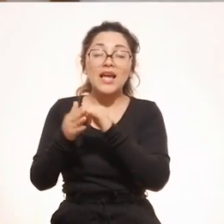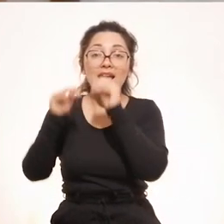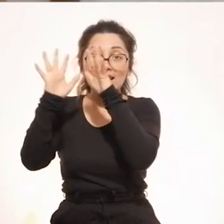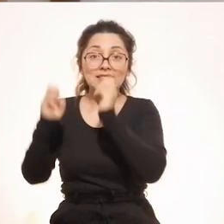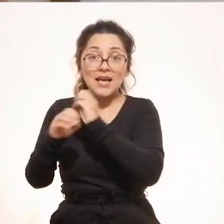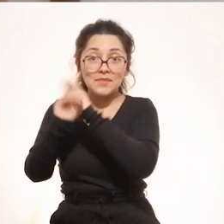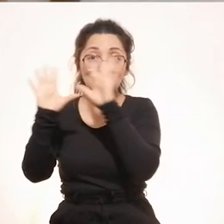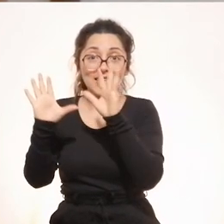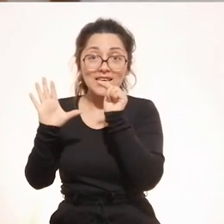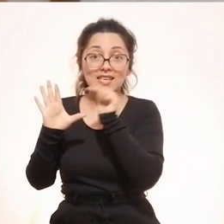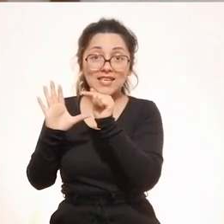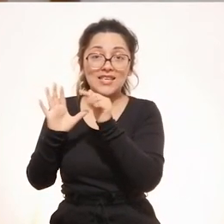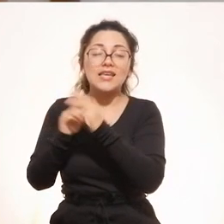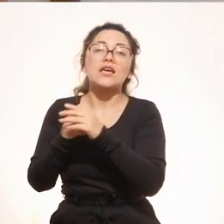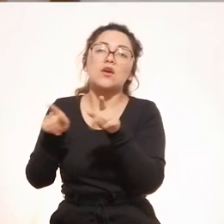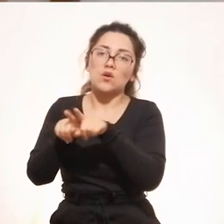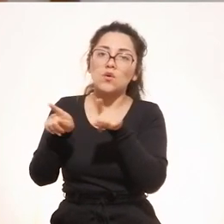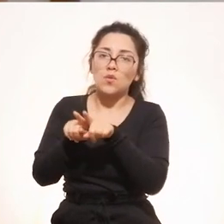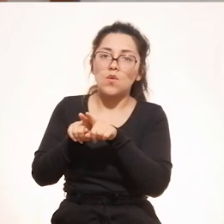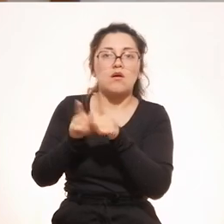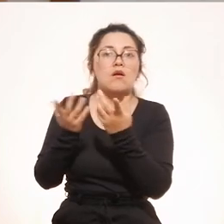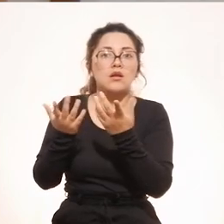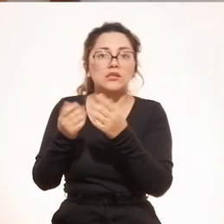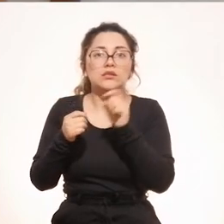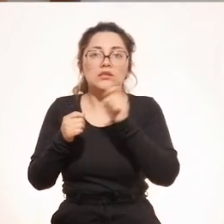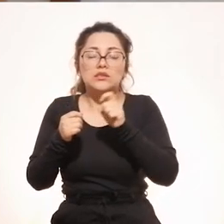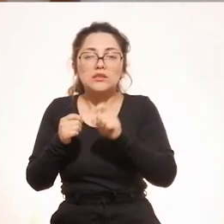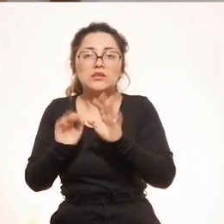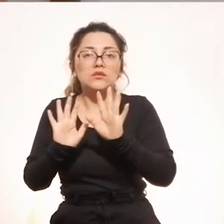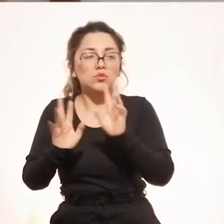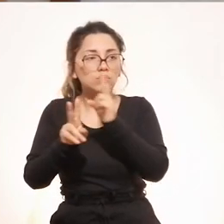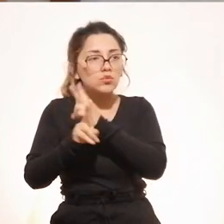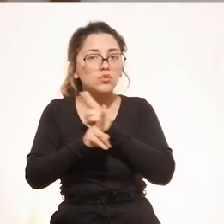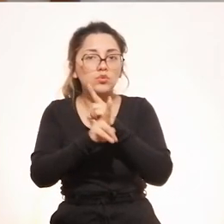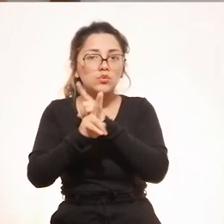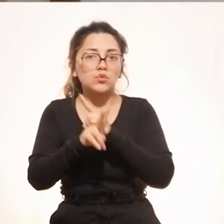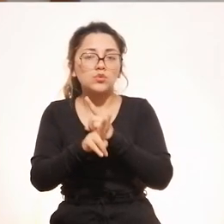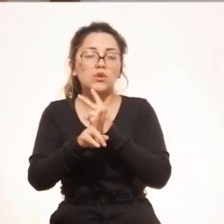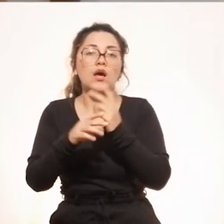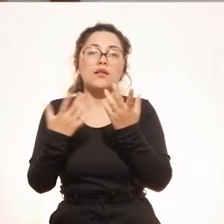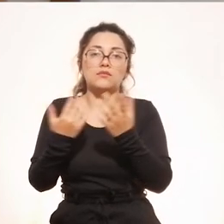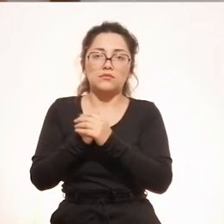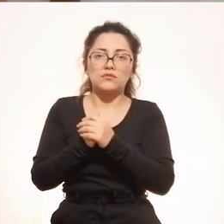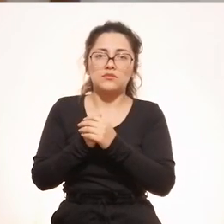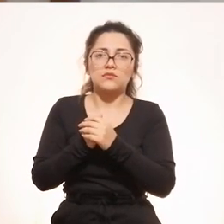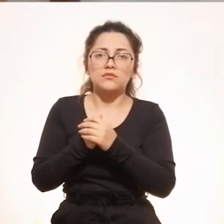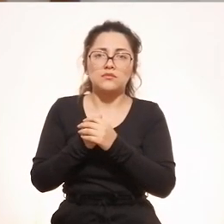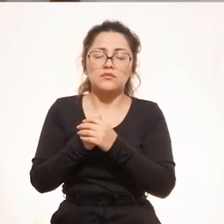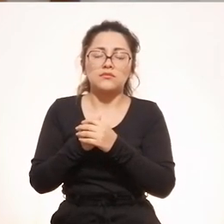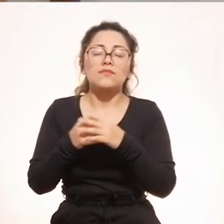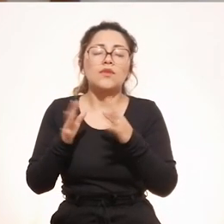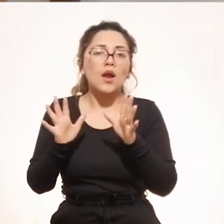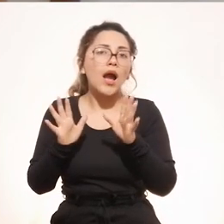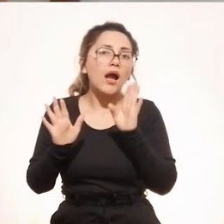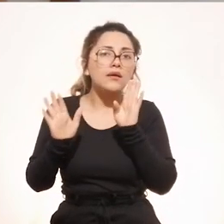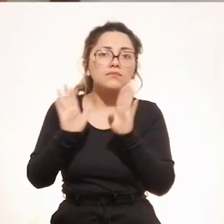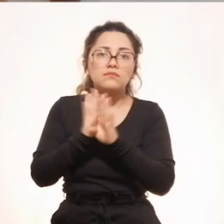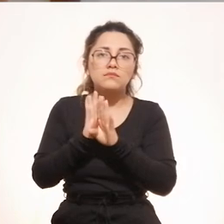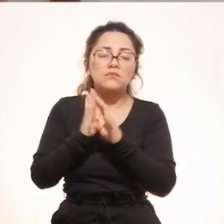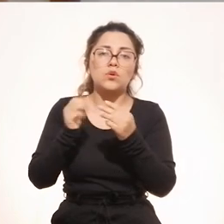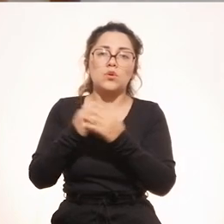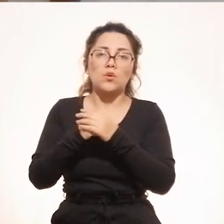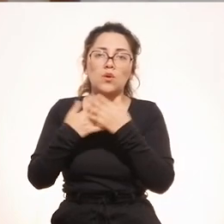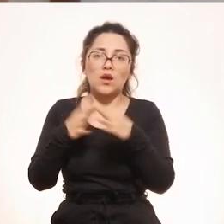del examen tomaremos y aplicaremos todos los protocolos que exige la presencialidad,